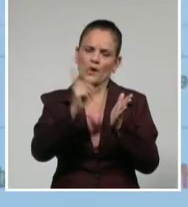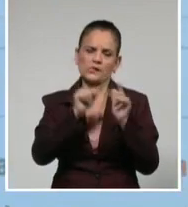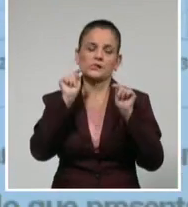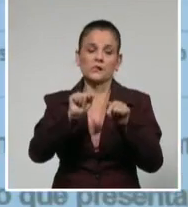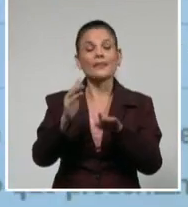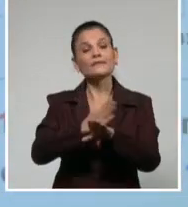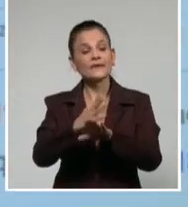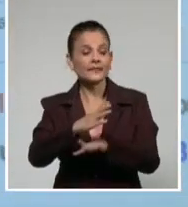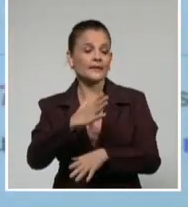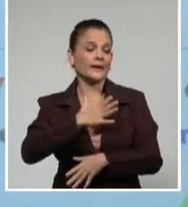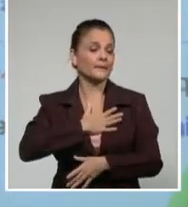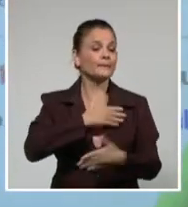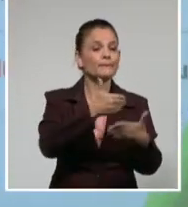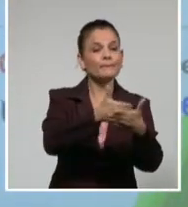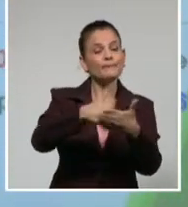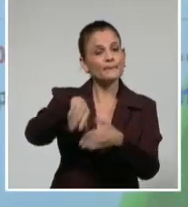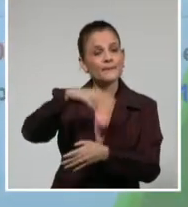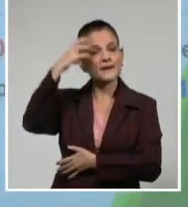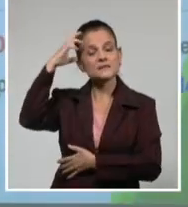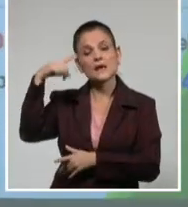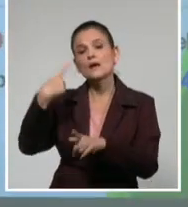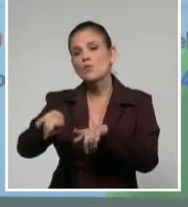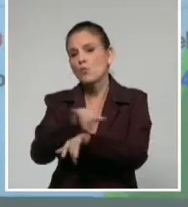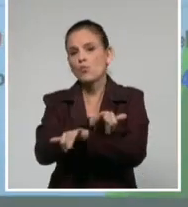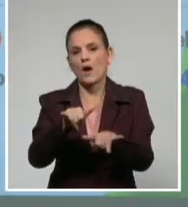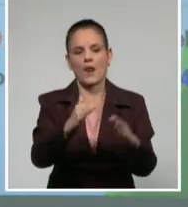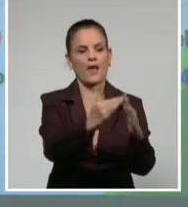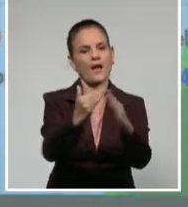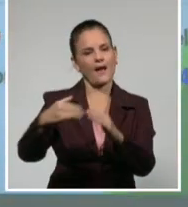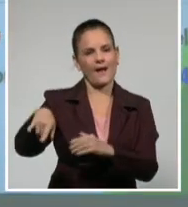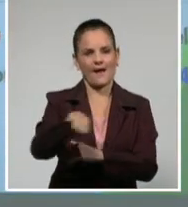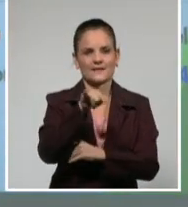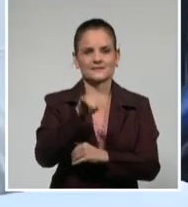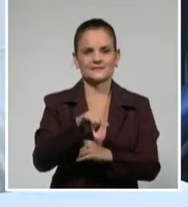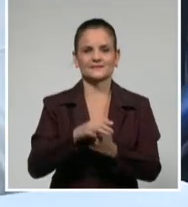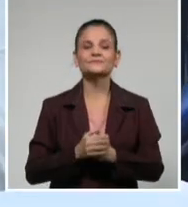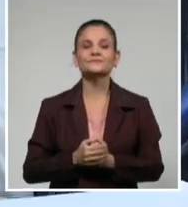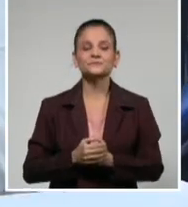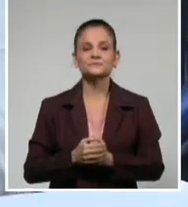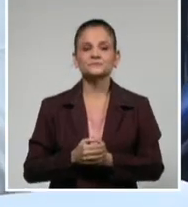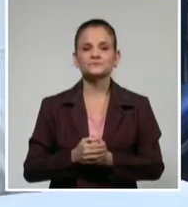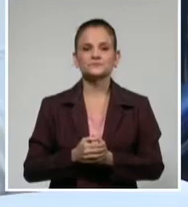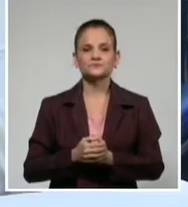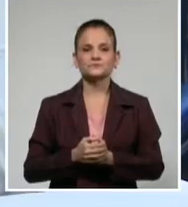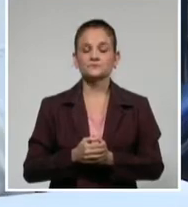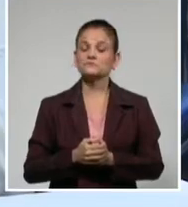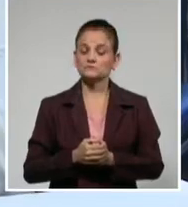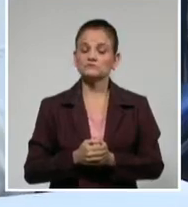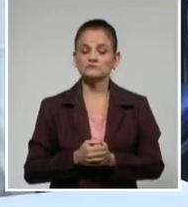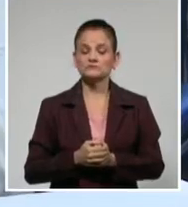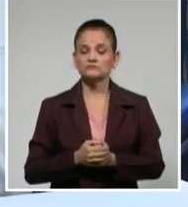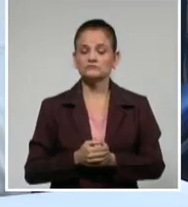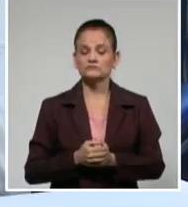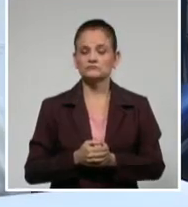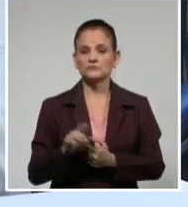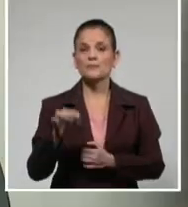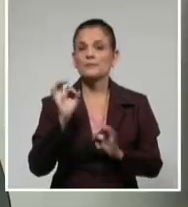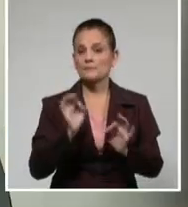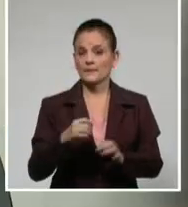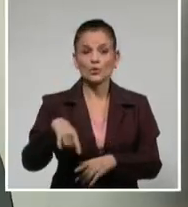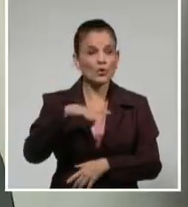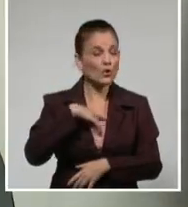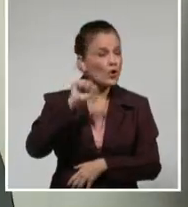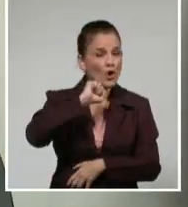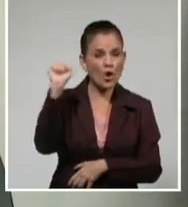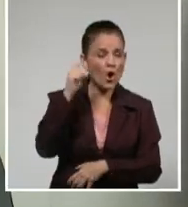estatal como en el residencial. De lo que se trata es de lograr la efectividad, el impacto